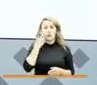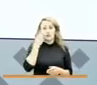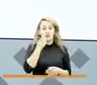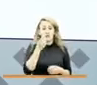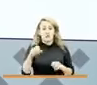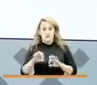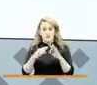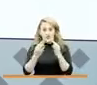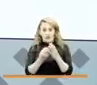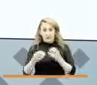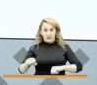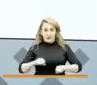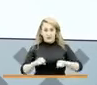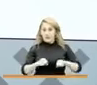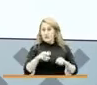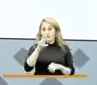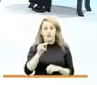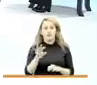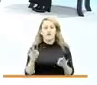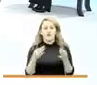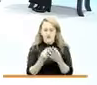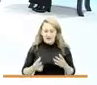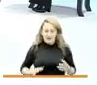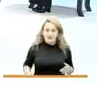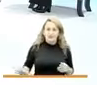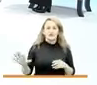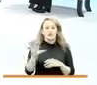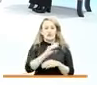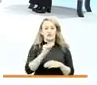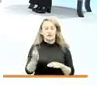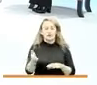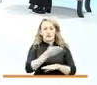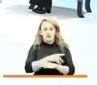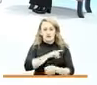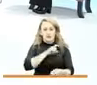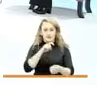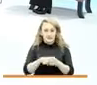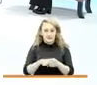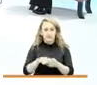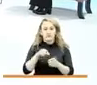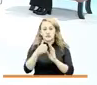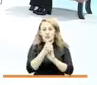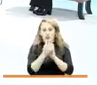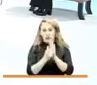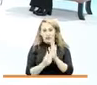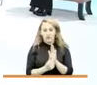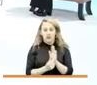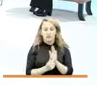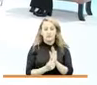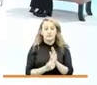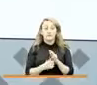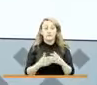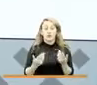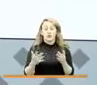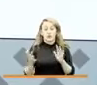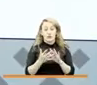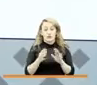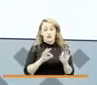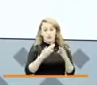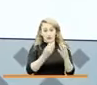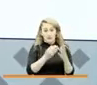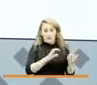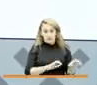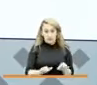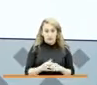sino que nos fuimos a todas las familias que habían estado en un momento dado en el programa, en relación a Familias en Acción, no nos